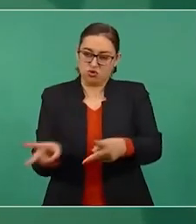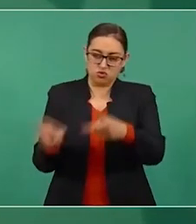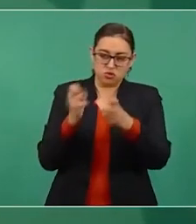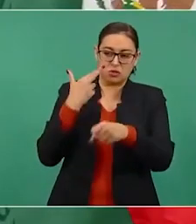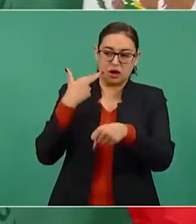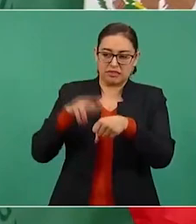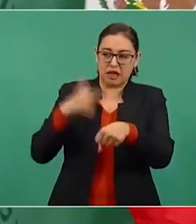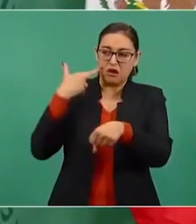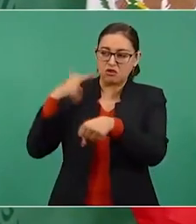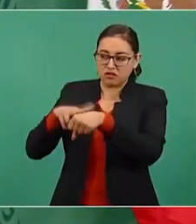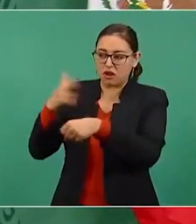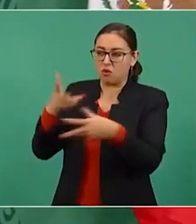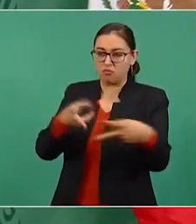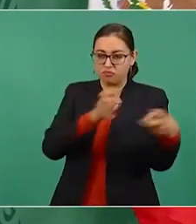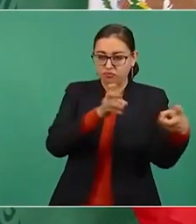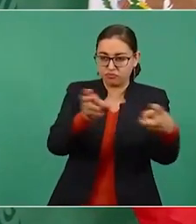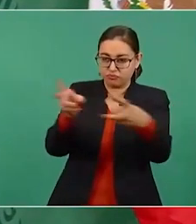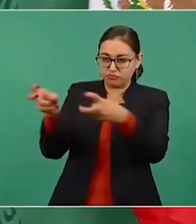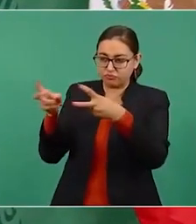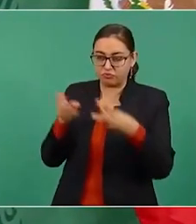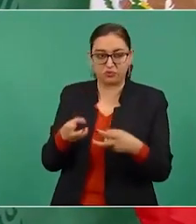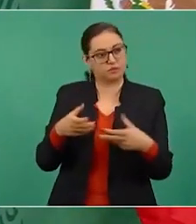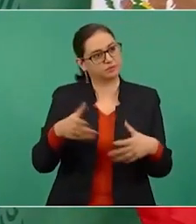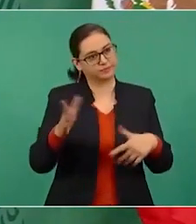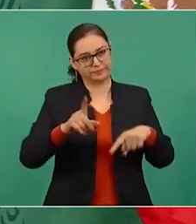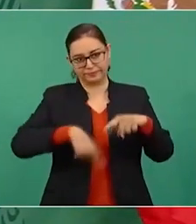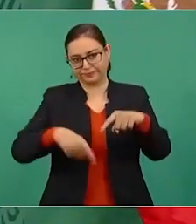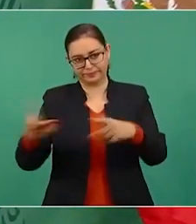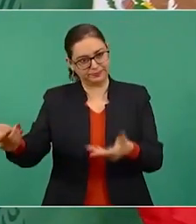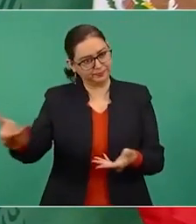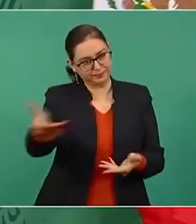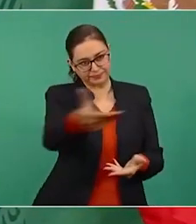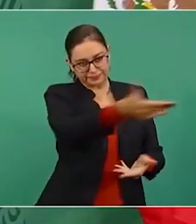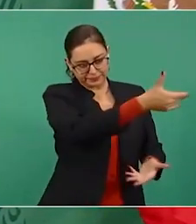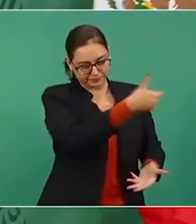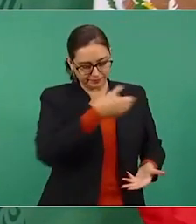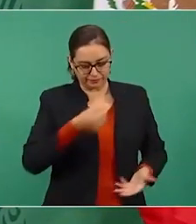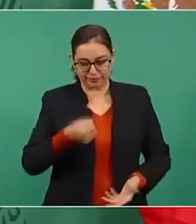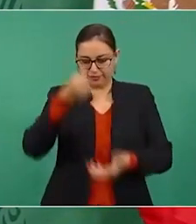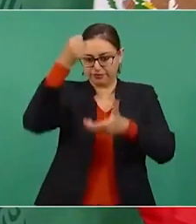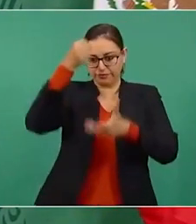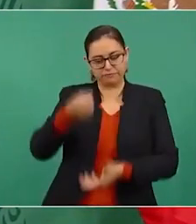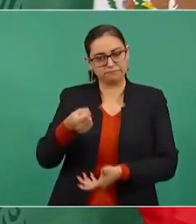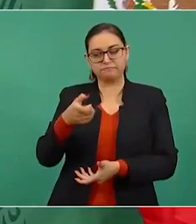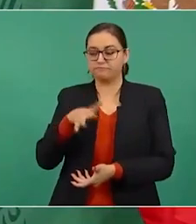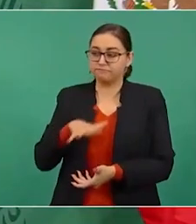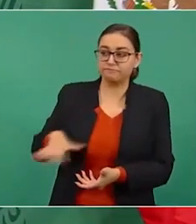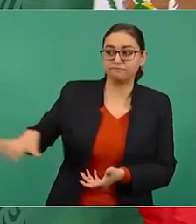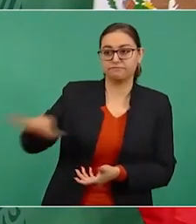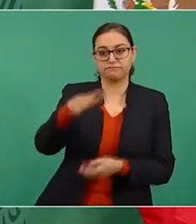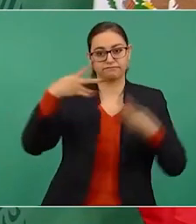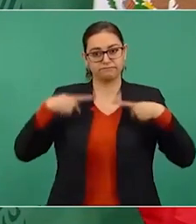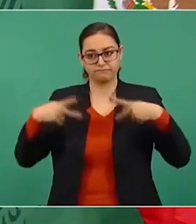todo el saqueo que se llevaba a cabo durante el periodo neoliberal.